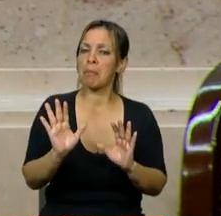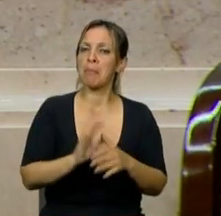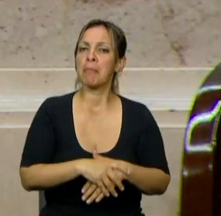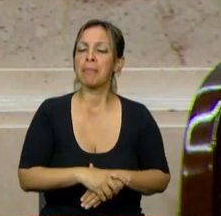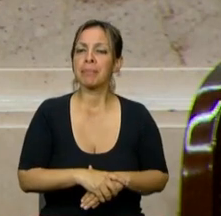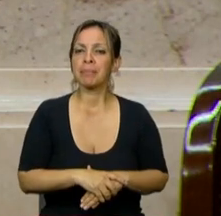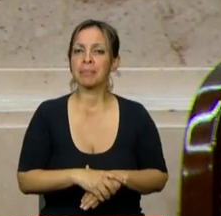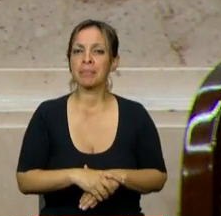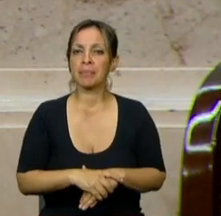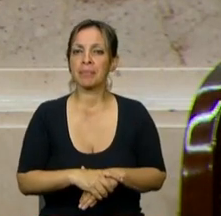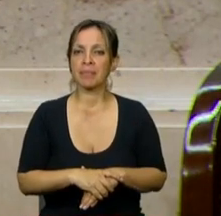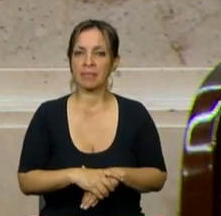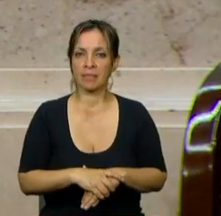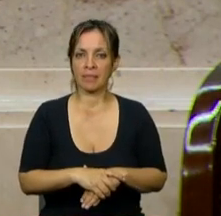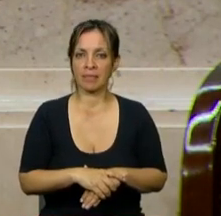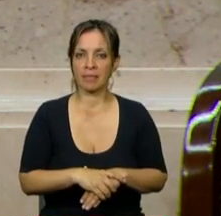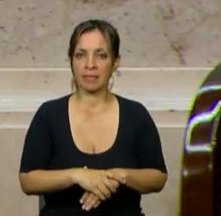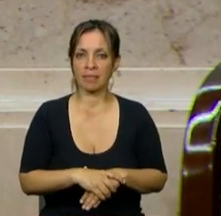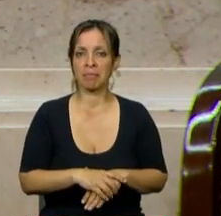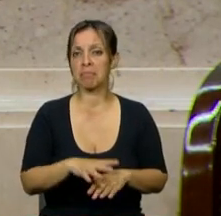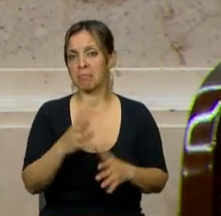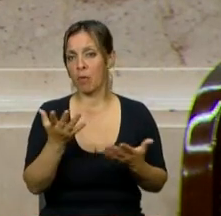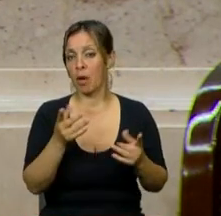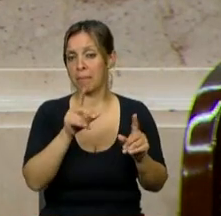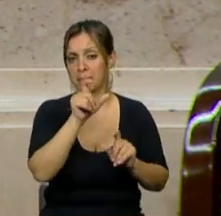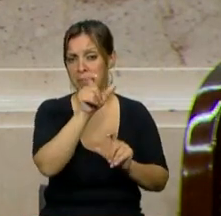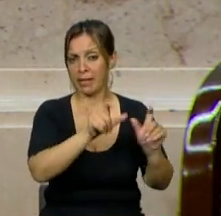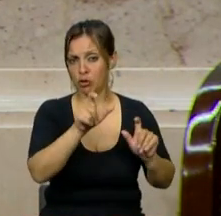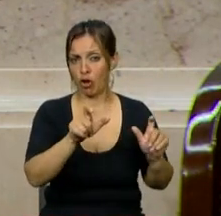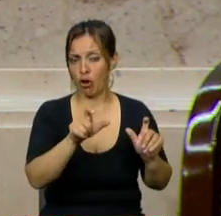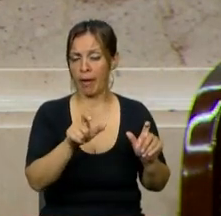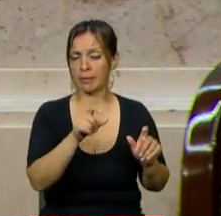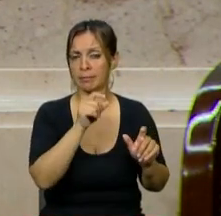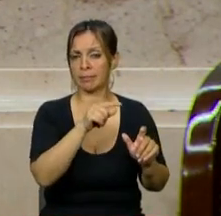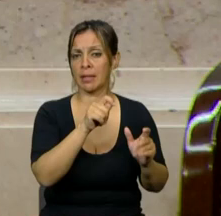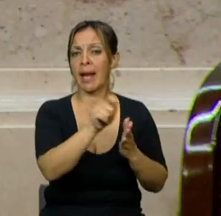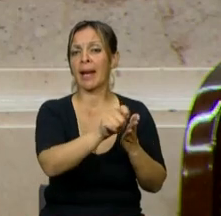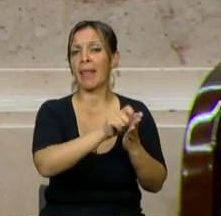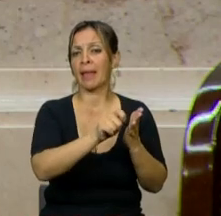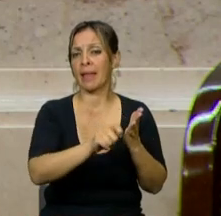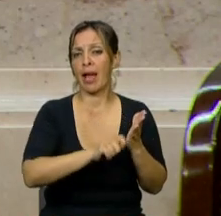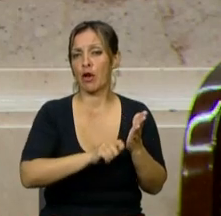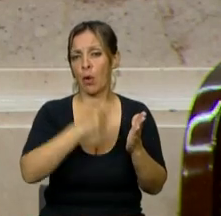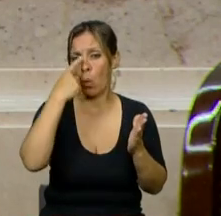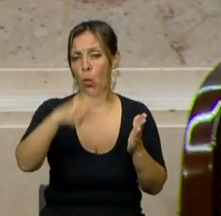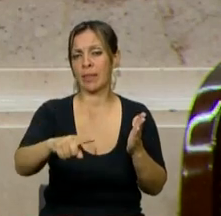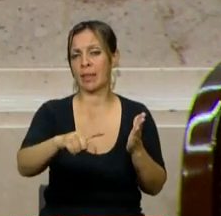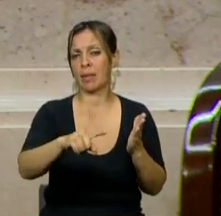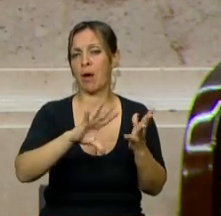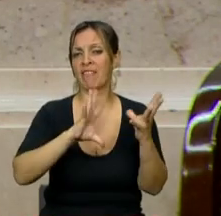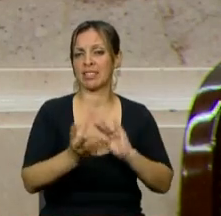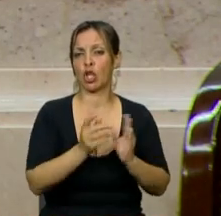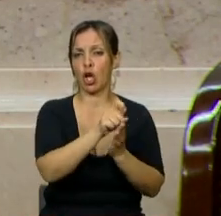quienes redactaron el dictamen final. No fue una